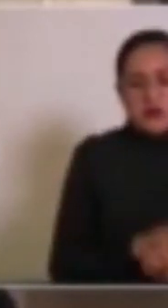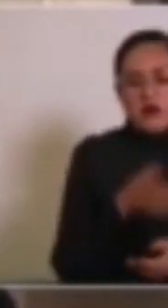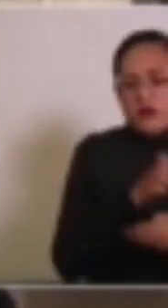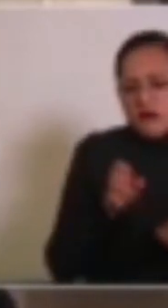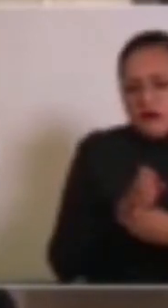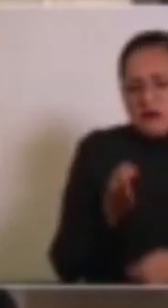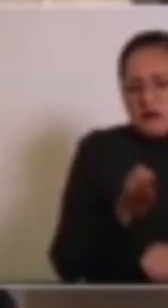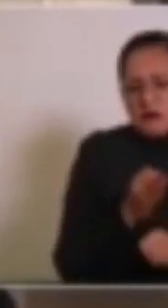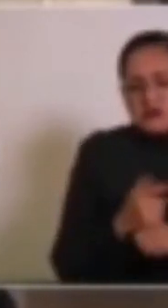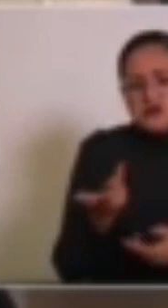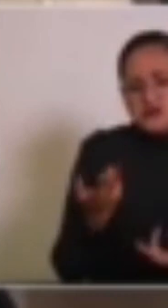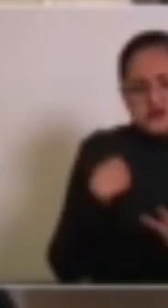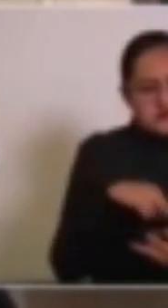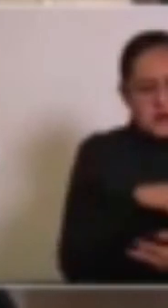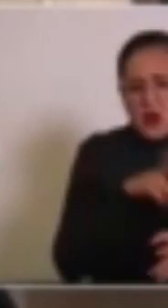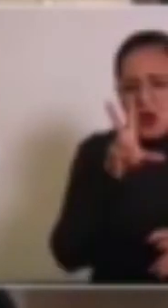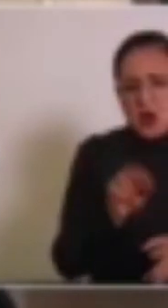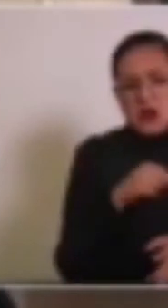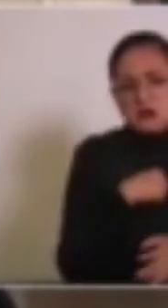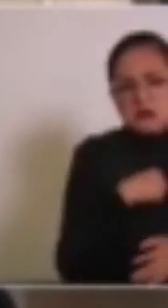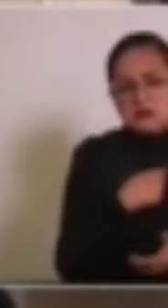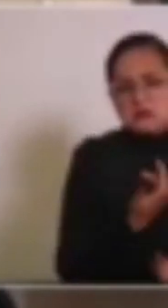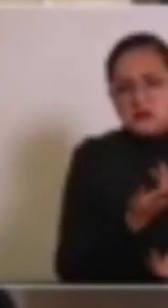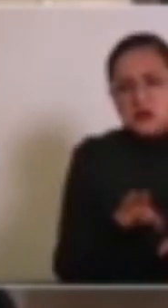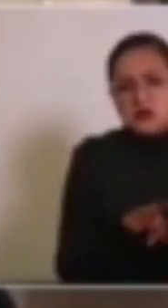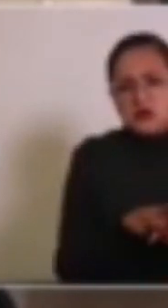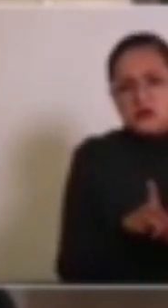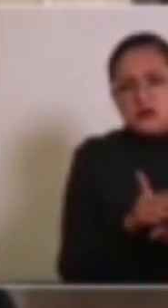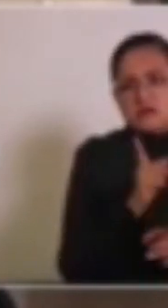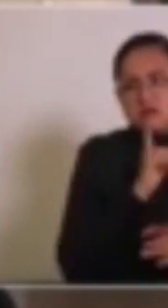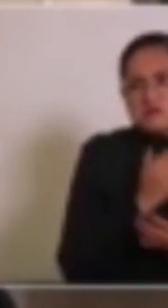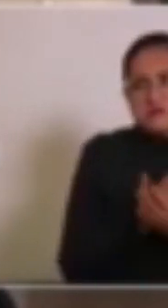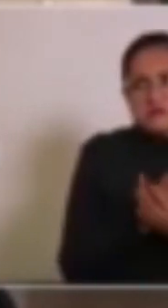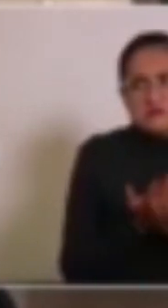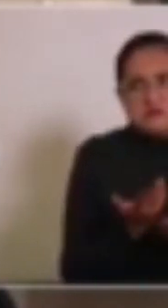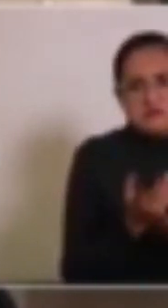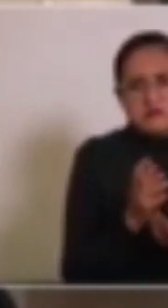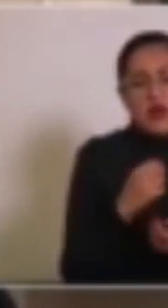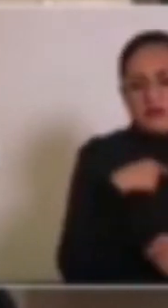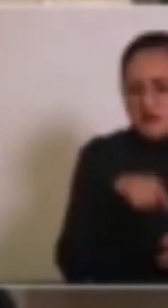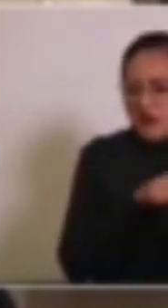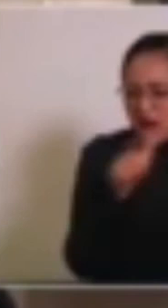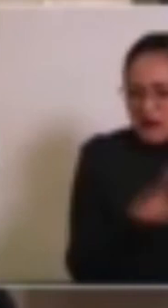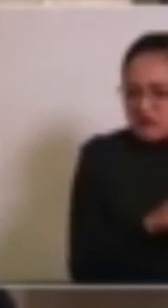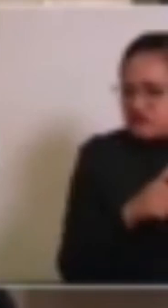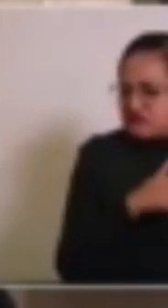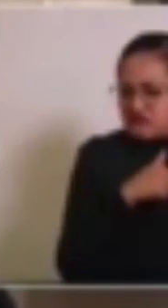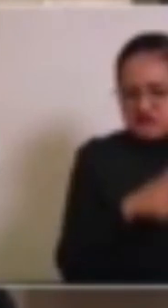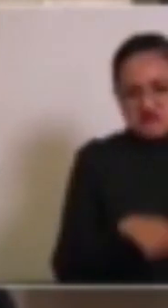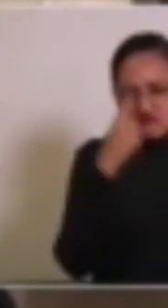Entonces, nosotros no vamos a quedarnos con cosas así de graves. ¿De acuerdo?